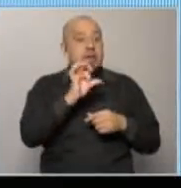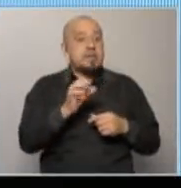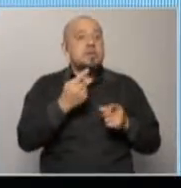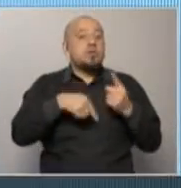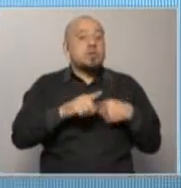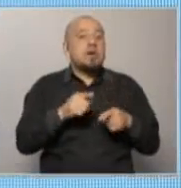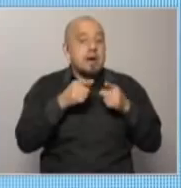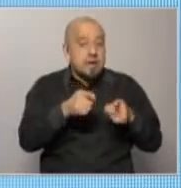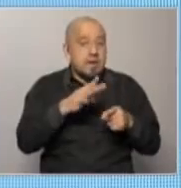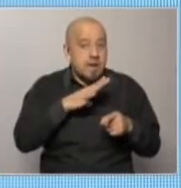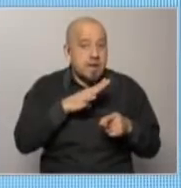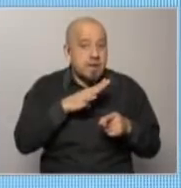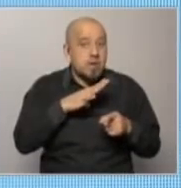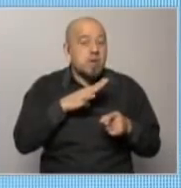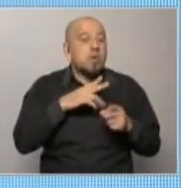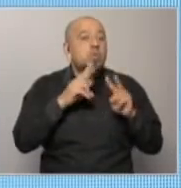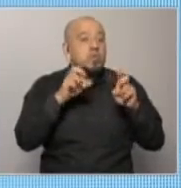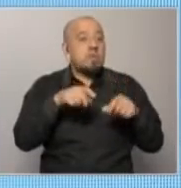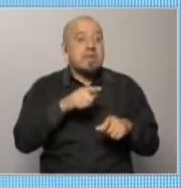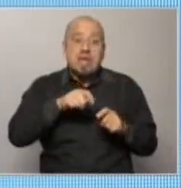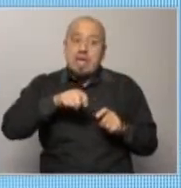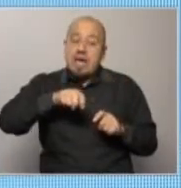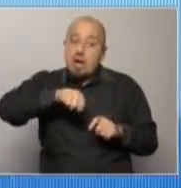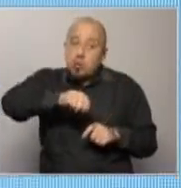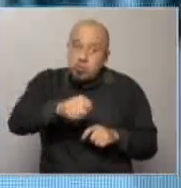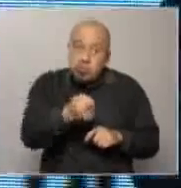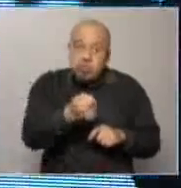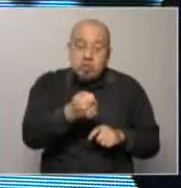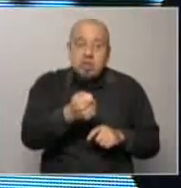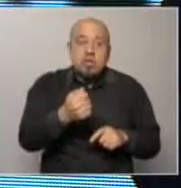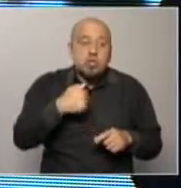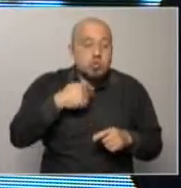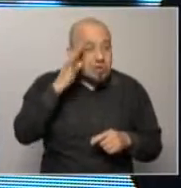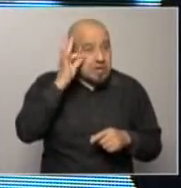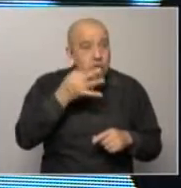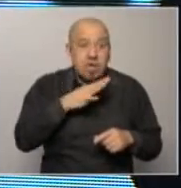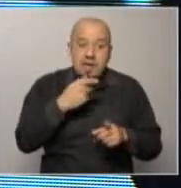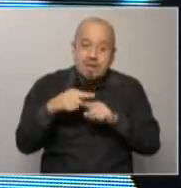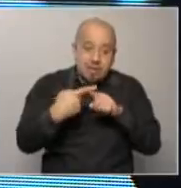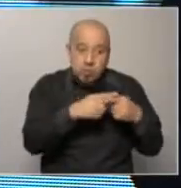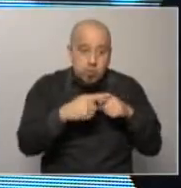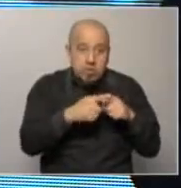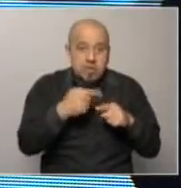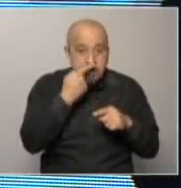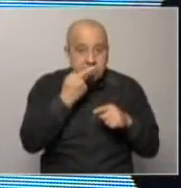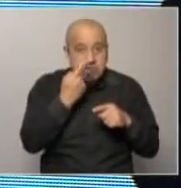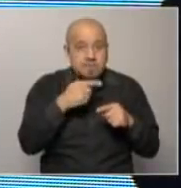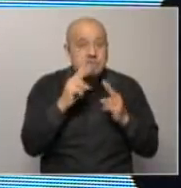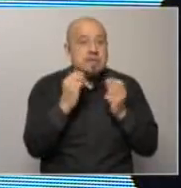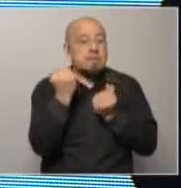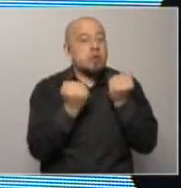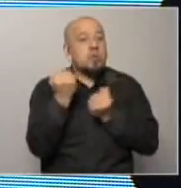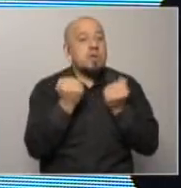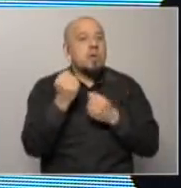definitiva, ahí va a haber una parte muy grande del ajuste y yo creo que lo que deberíamos discutir y que sería interesante desde el punto de vista económico